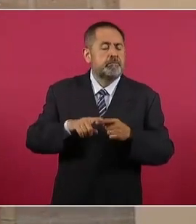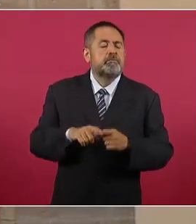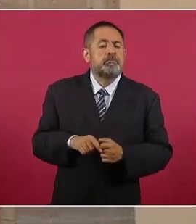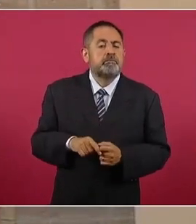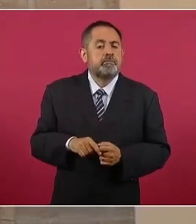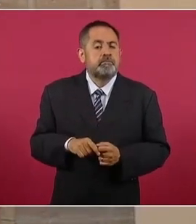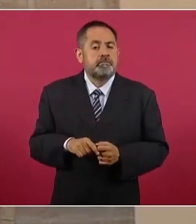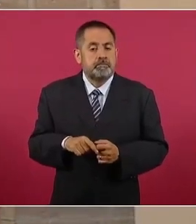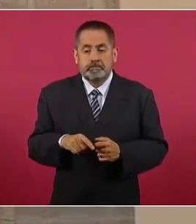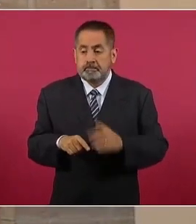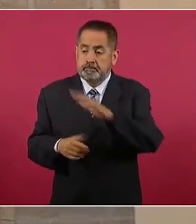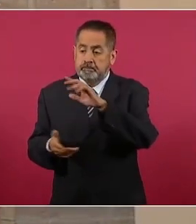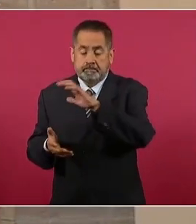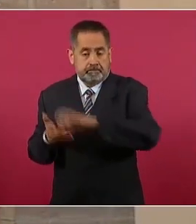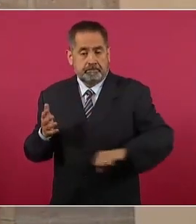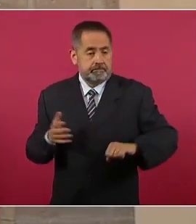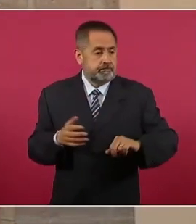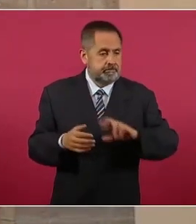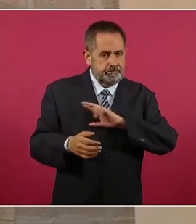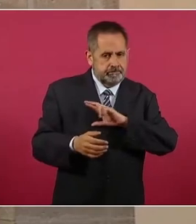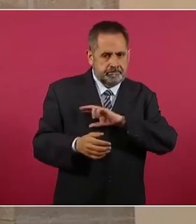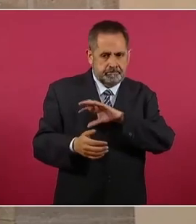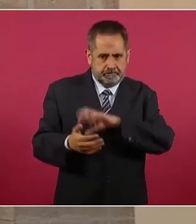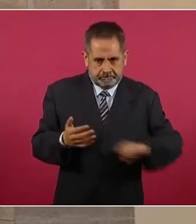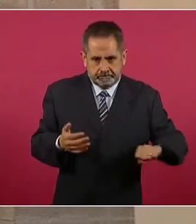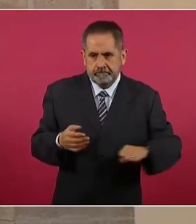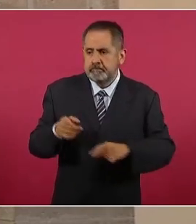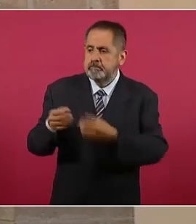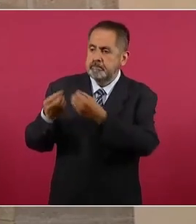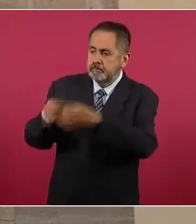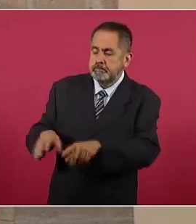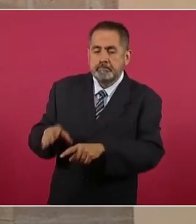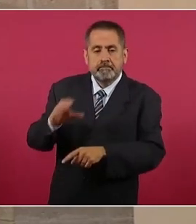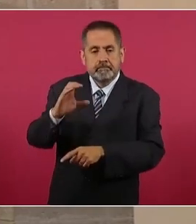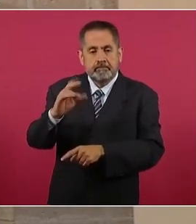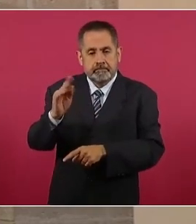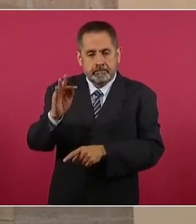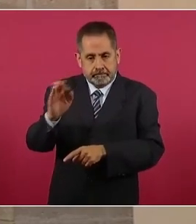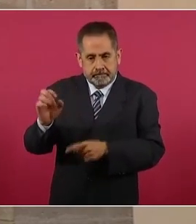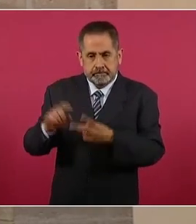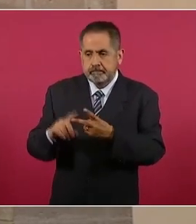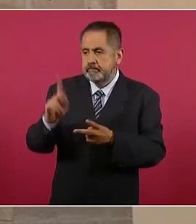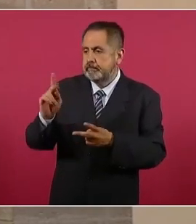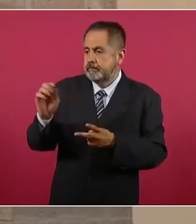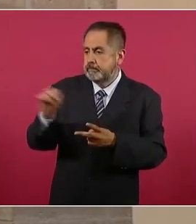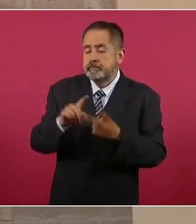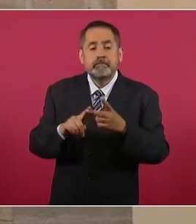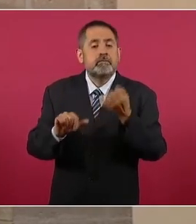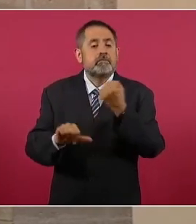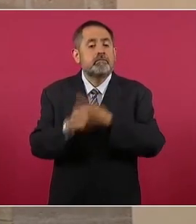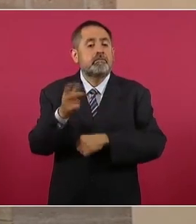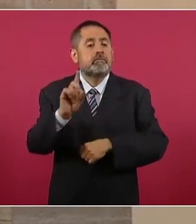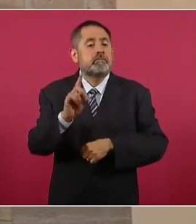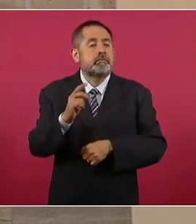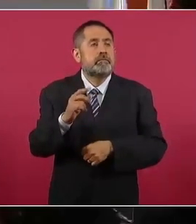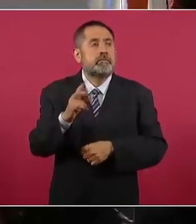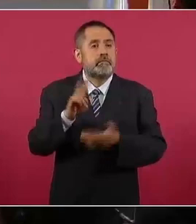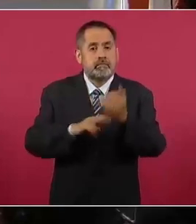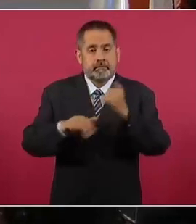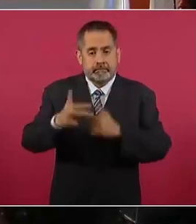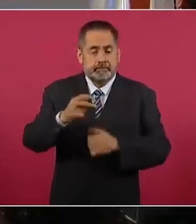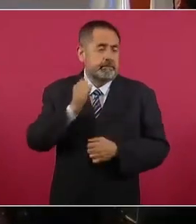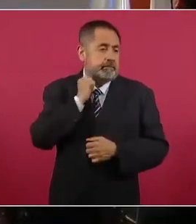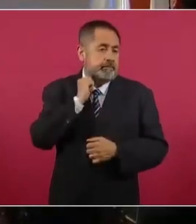el avance de las privatizaciones del petróleo mexicano y de la Comisión Federal de Electricidad, el 11 de diciembre de 2013 los senadores